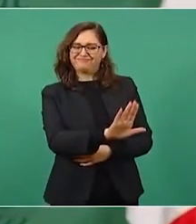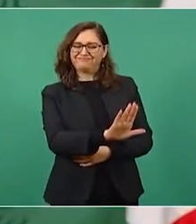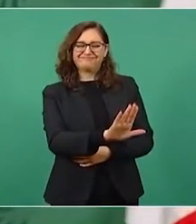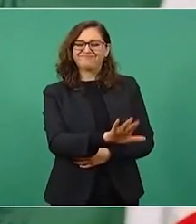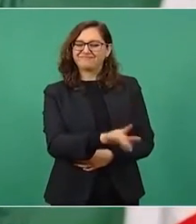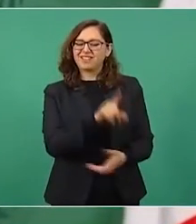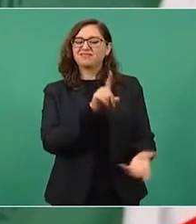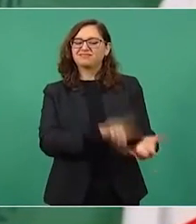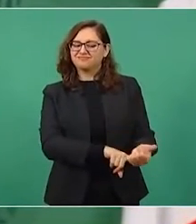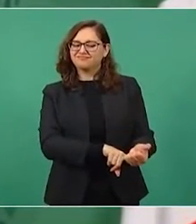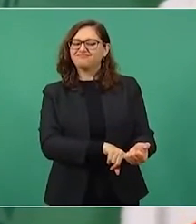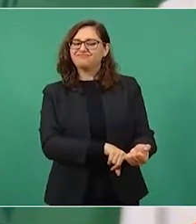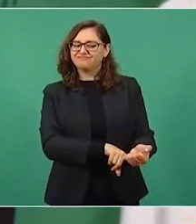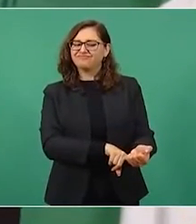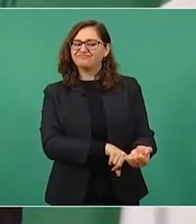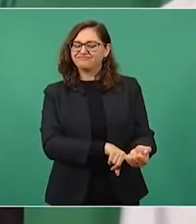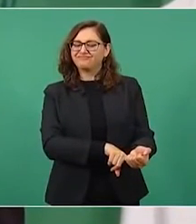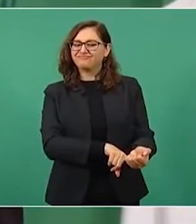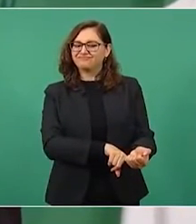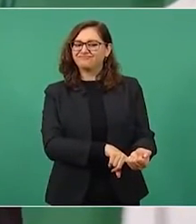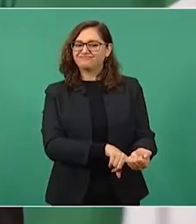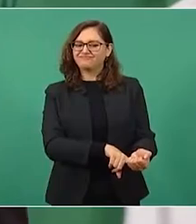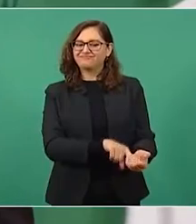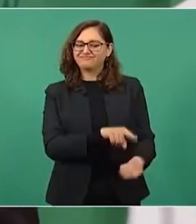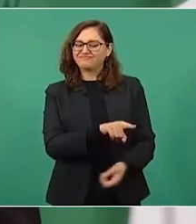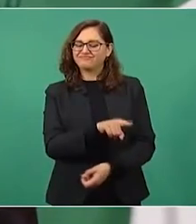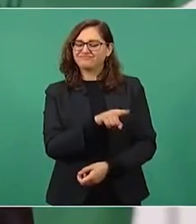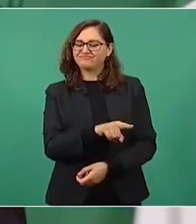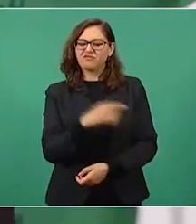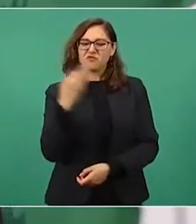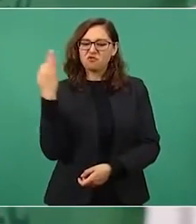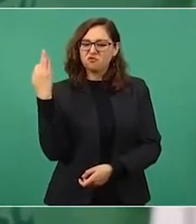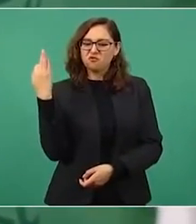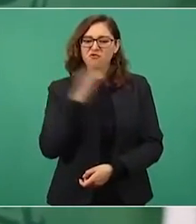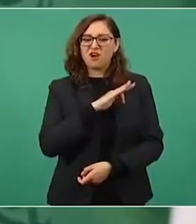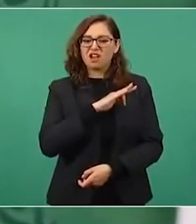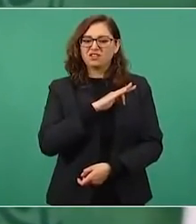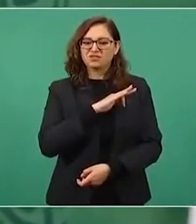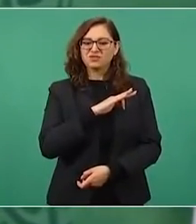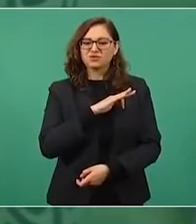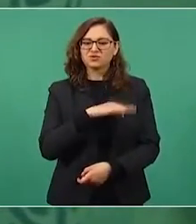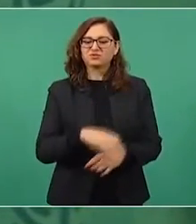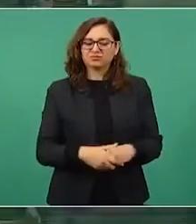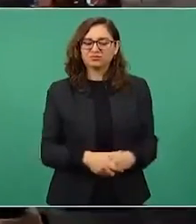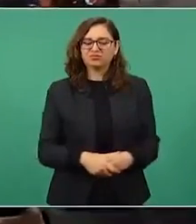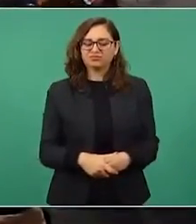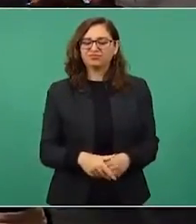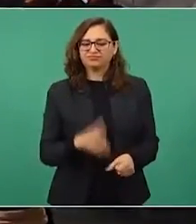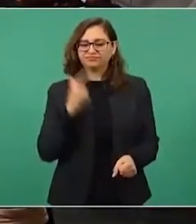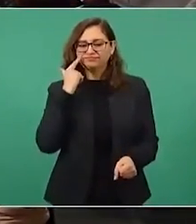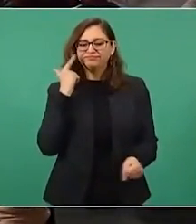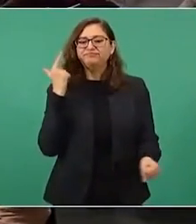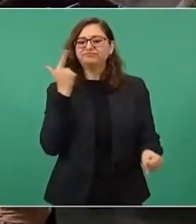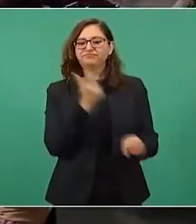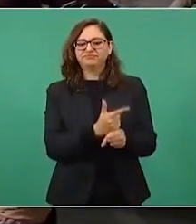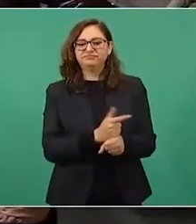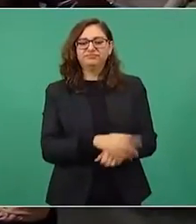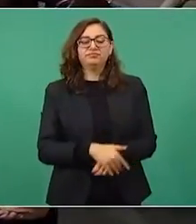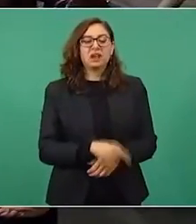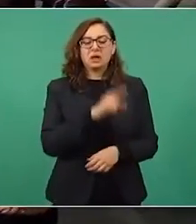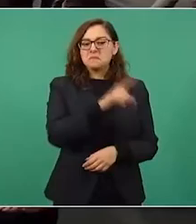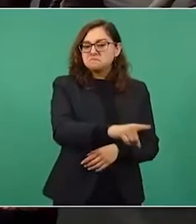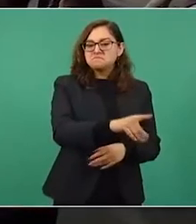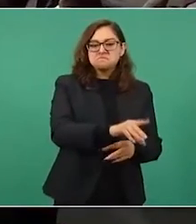no, Lo aguanté, a mí no me besó, yo… ¿quiénes eran los candidatos? Besó a Malio,